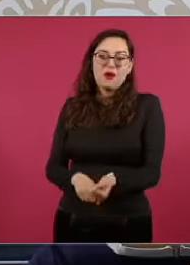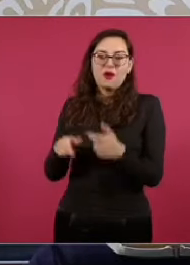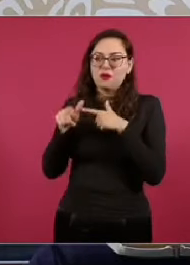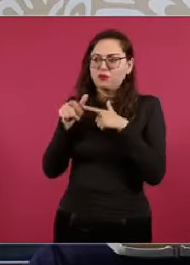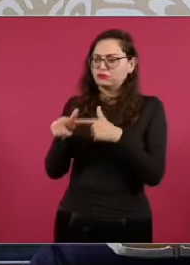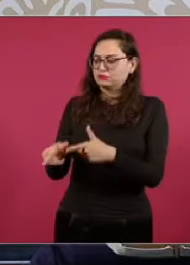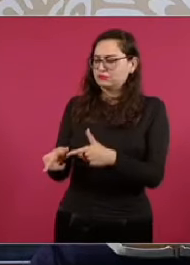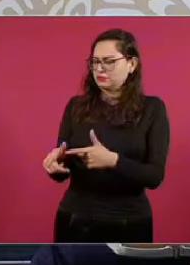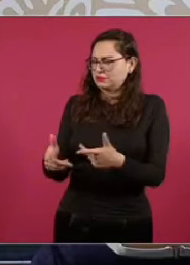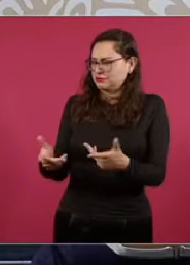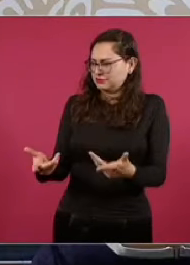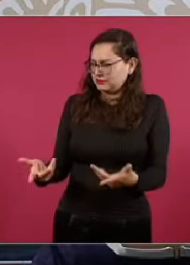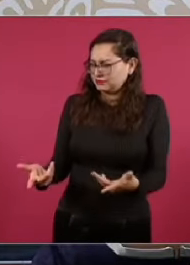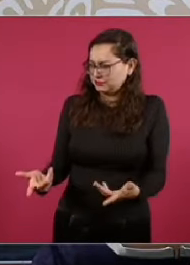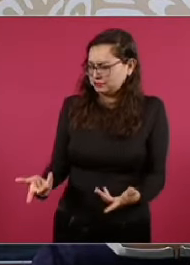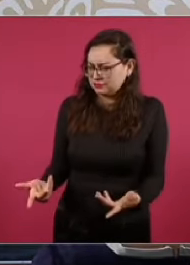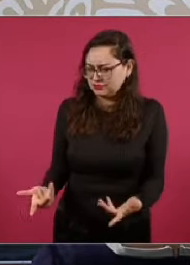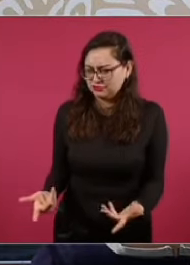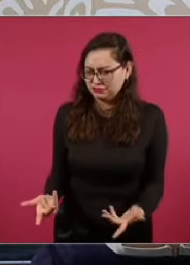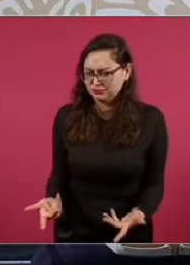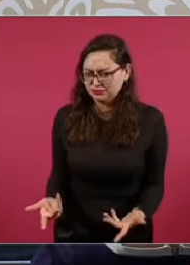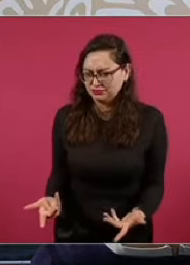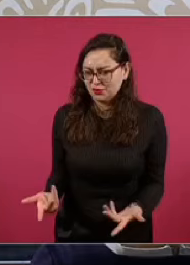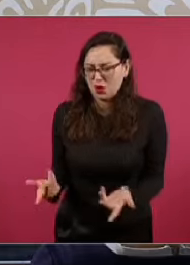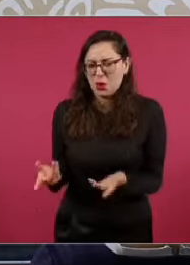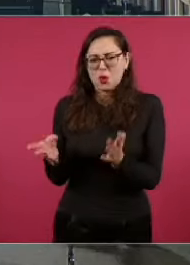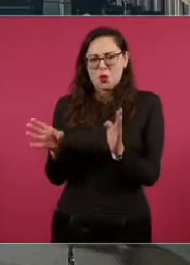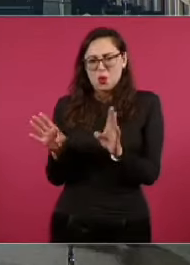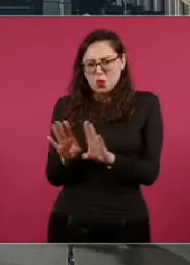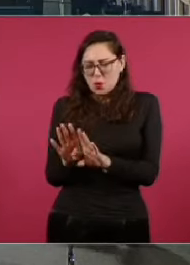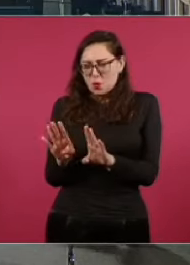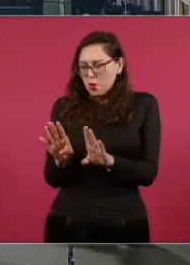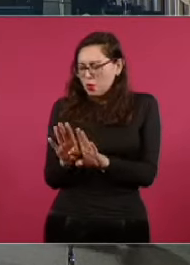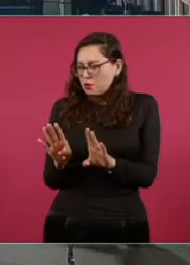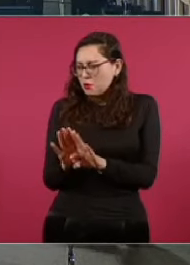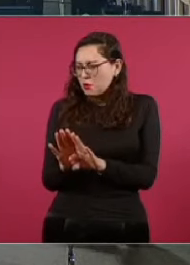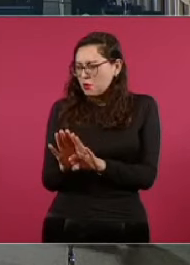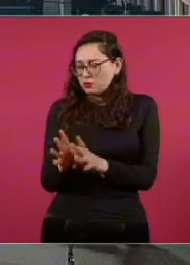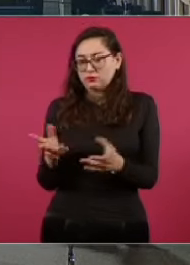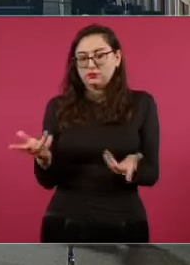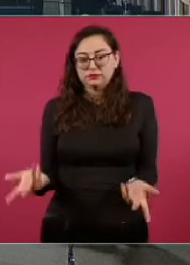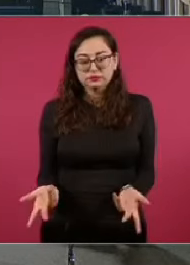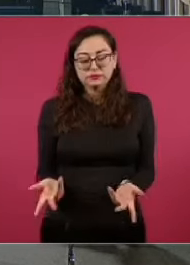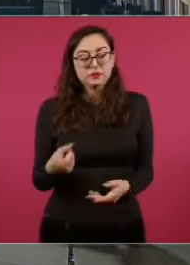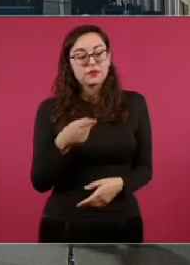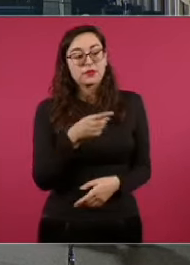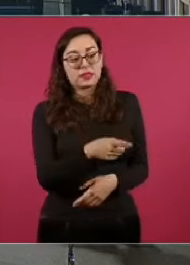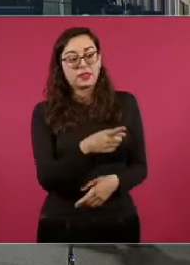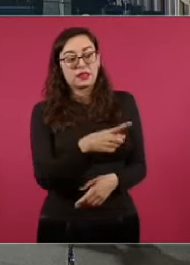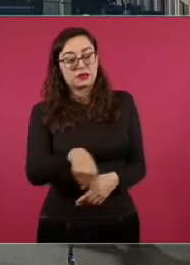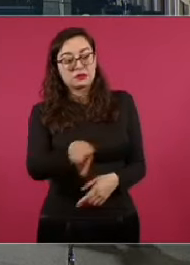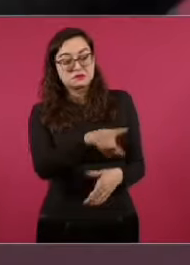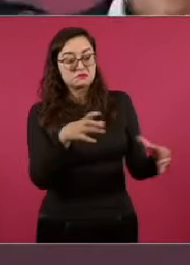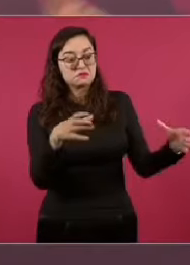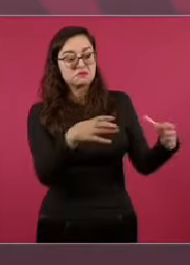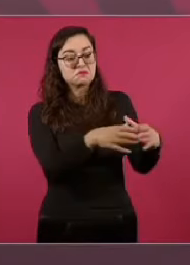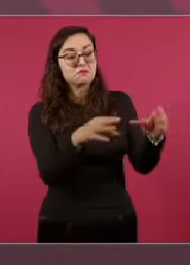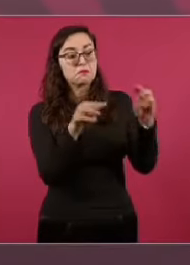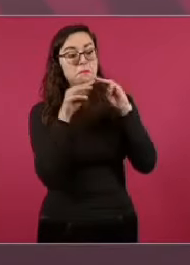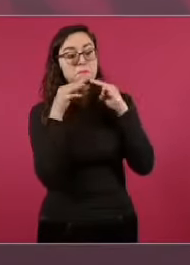10, 15 carros de lujo a una banda